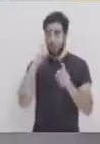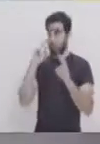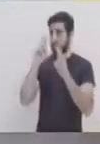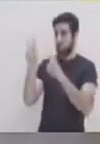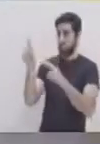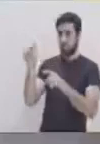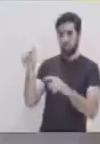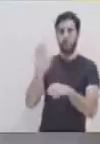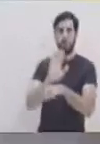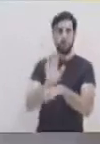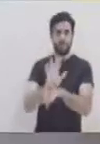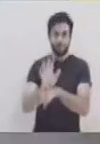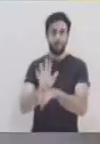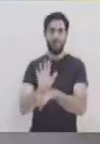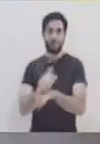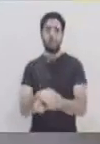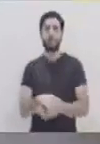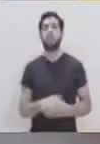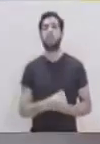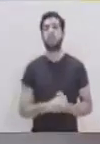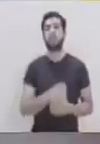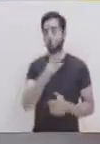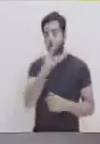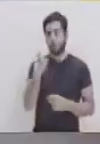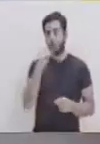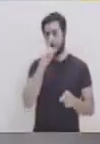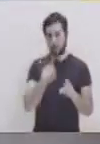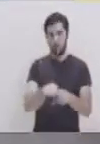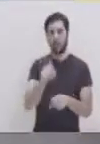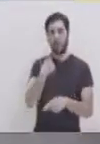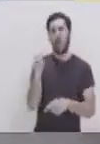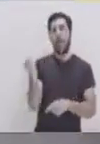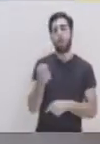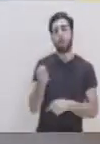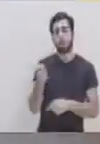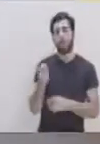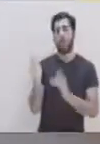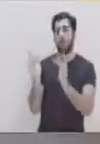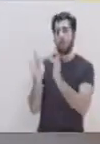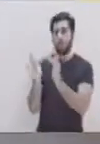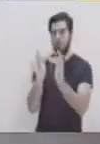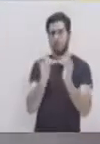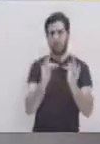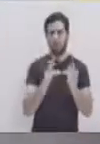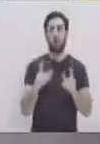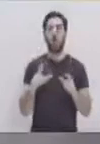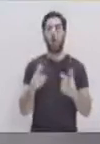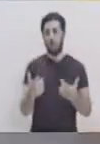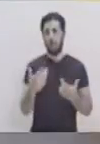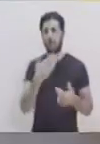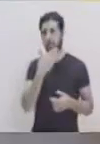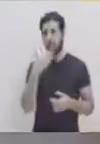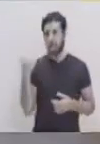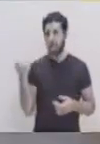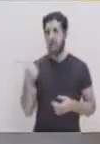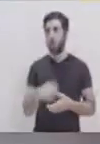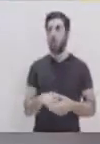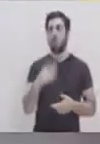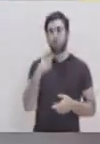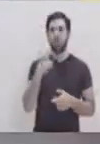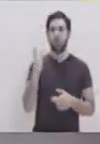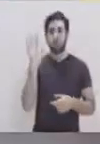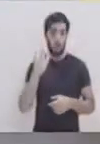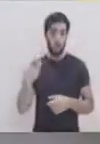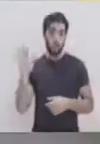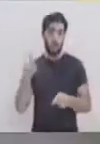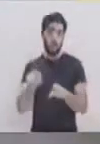esas personas que están pendientes de este programa y pues a todos los que nos están viendo, traten de mantener esa amistad y traten de, como